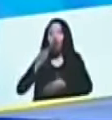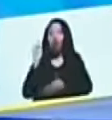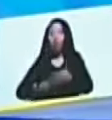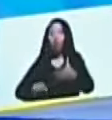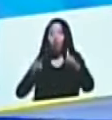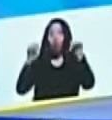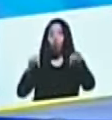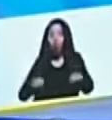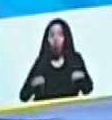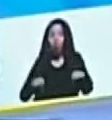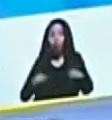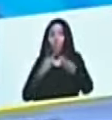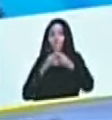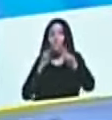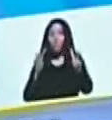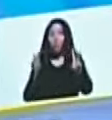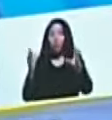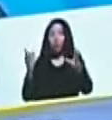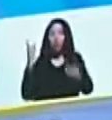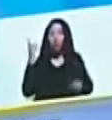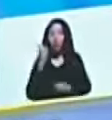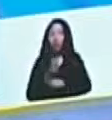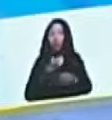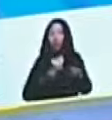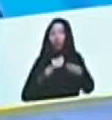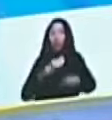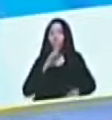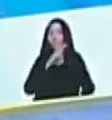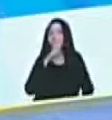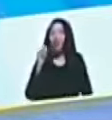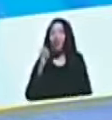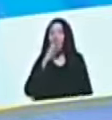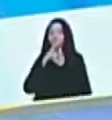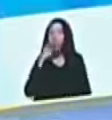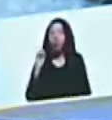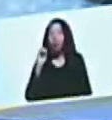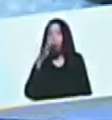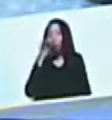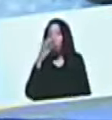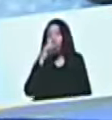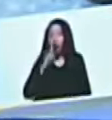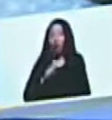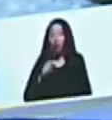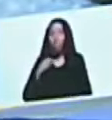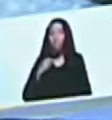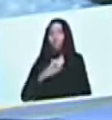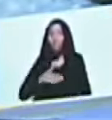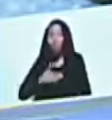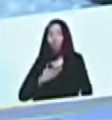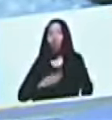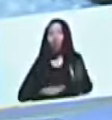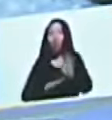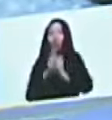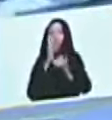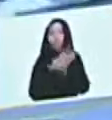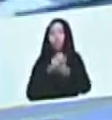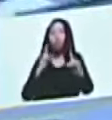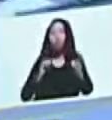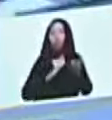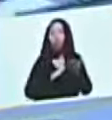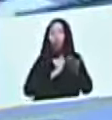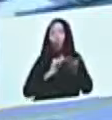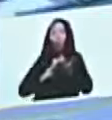conferencia nacional de paz, nos debe dar, 20, 30, 40 años, para el desarrollo de la democracia, la recuperación de la